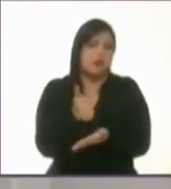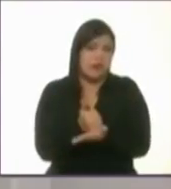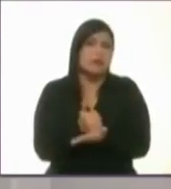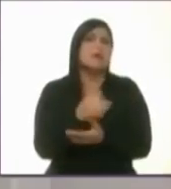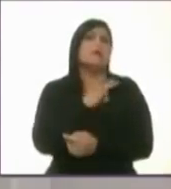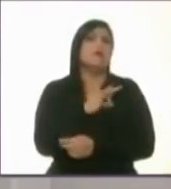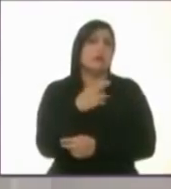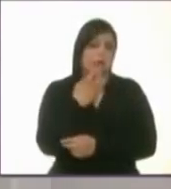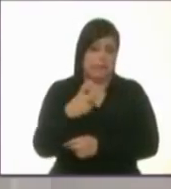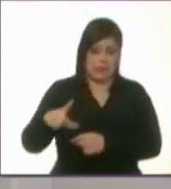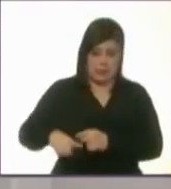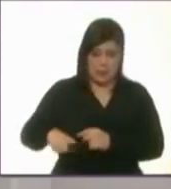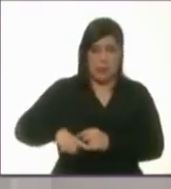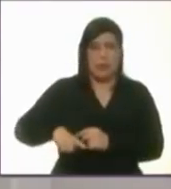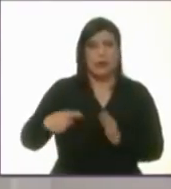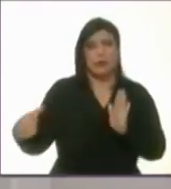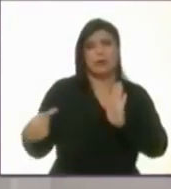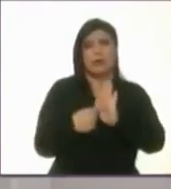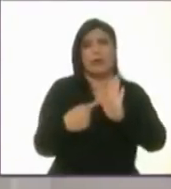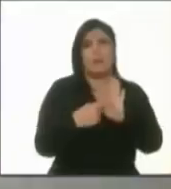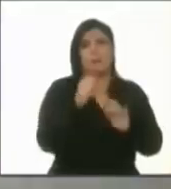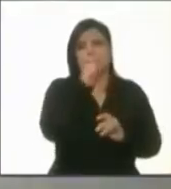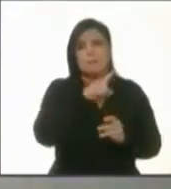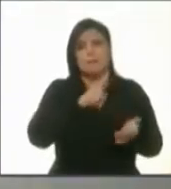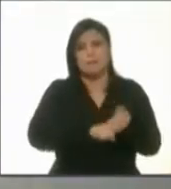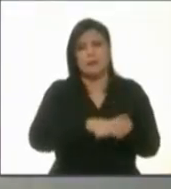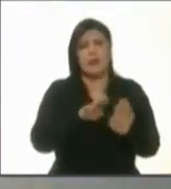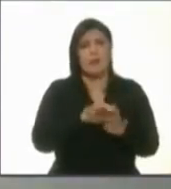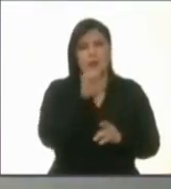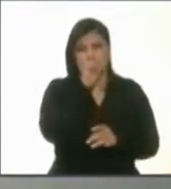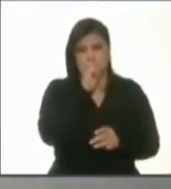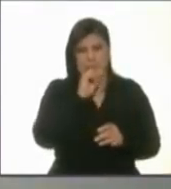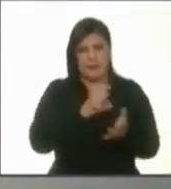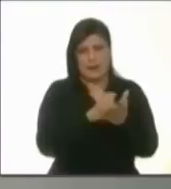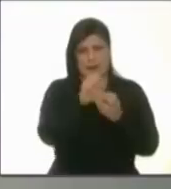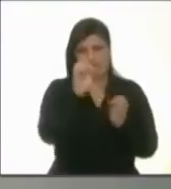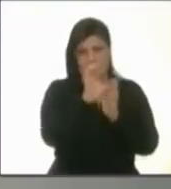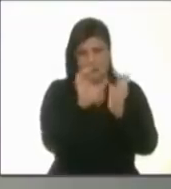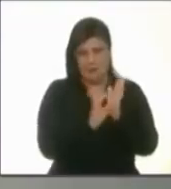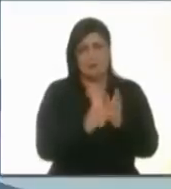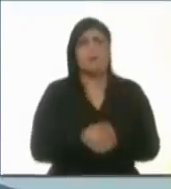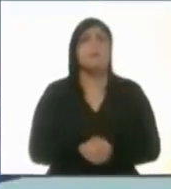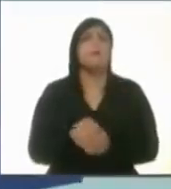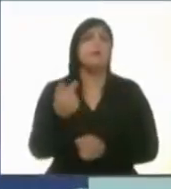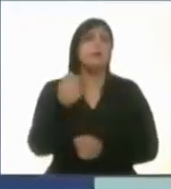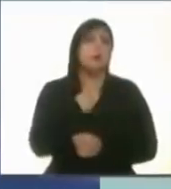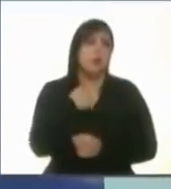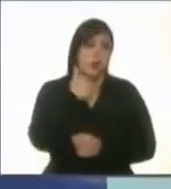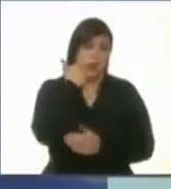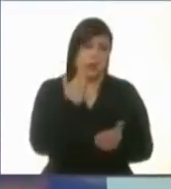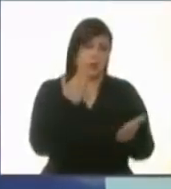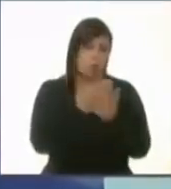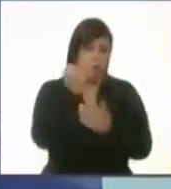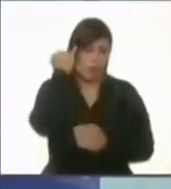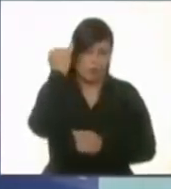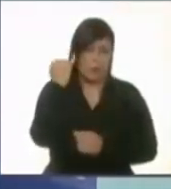gobierno que exige la Constitución? Bueno, en primer lugar, lo que yo estoy proponiendo es básicamente